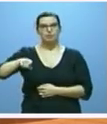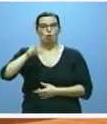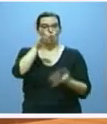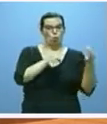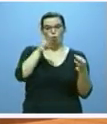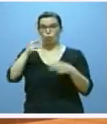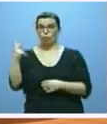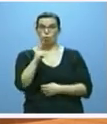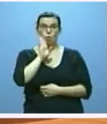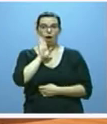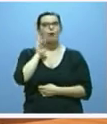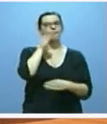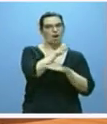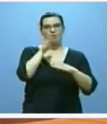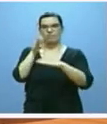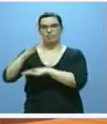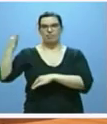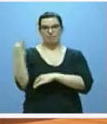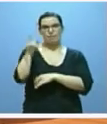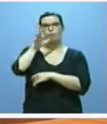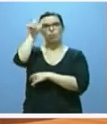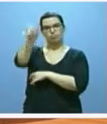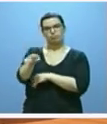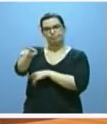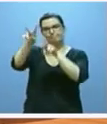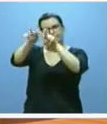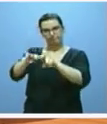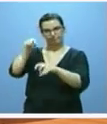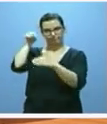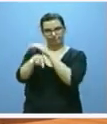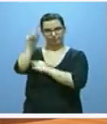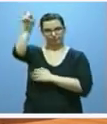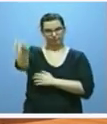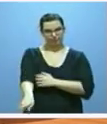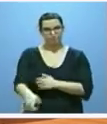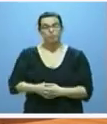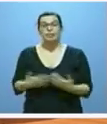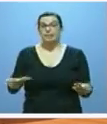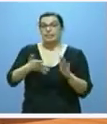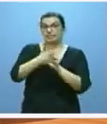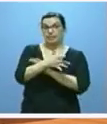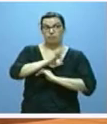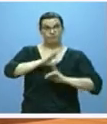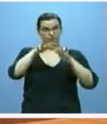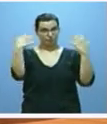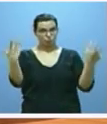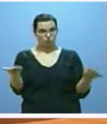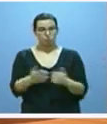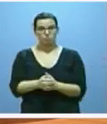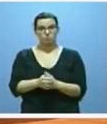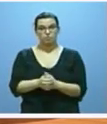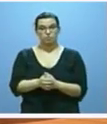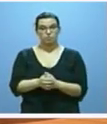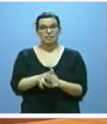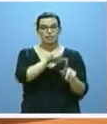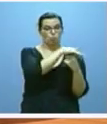procedimientos en condición de investigado. Esto, señorías, pone de manifiesto que en ambos casos